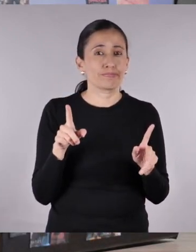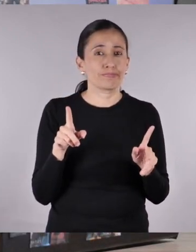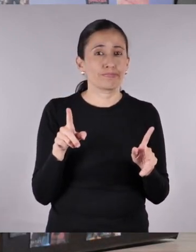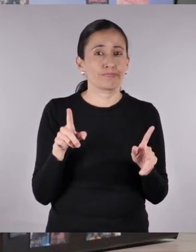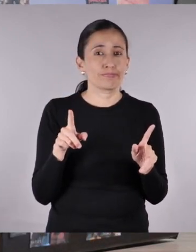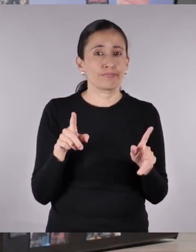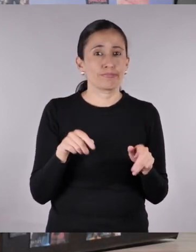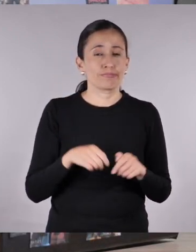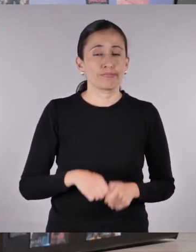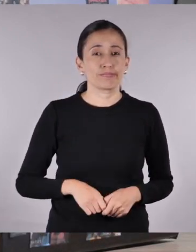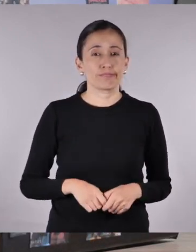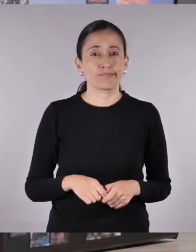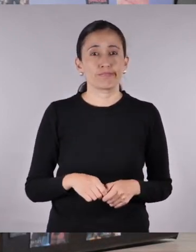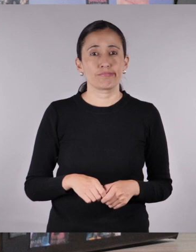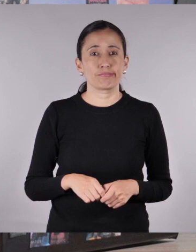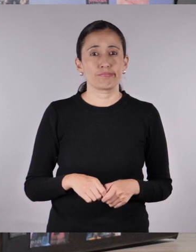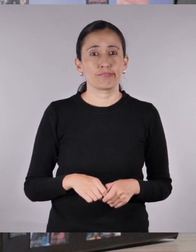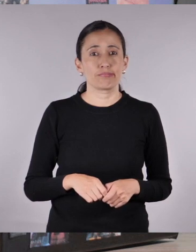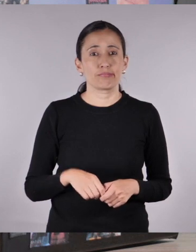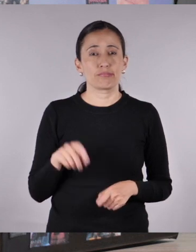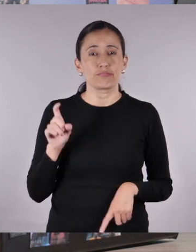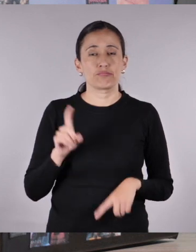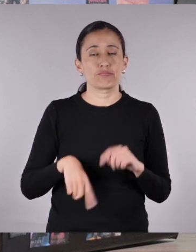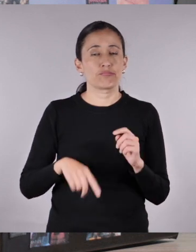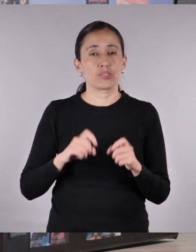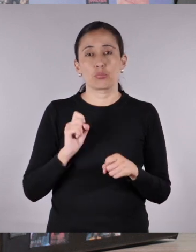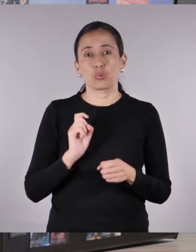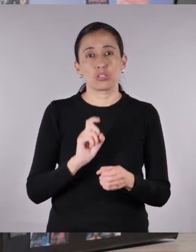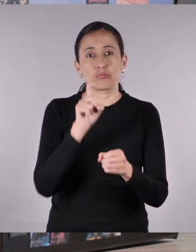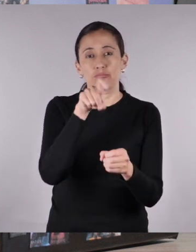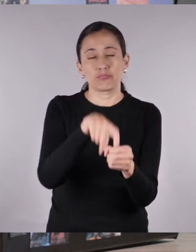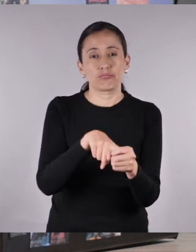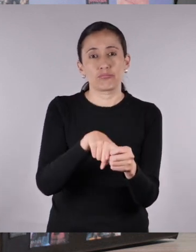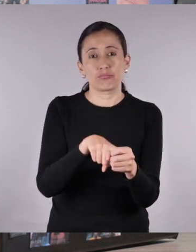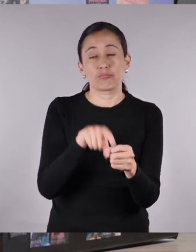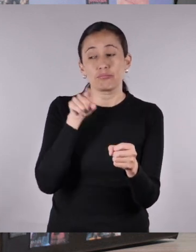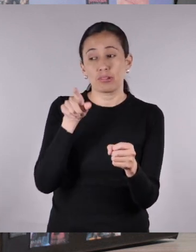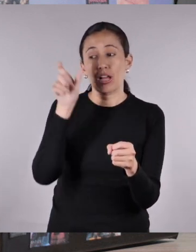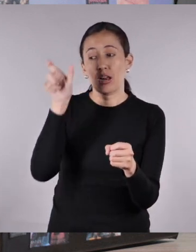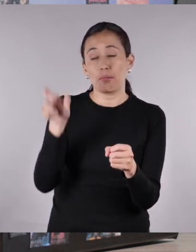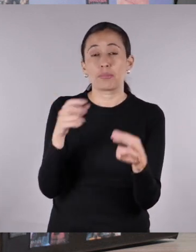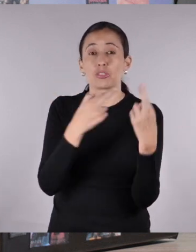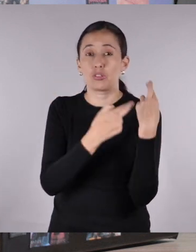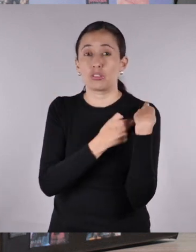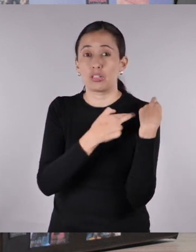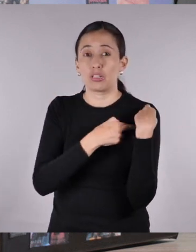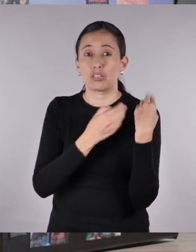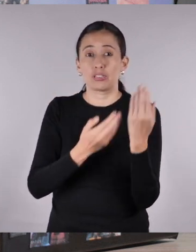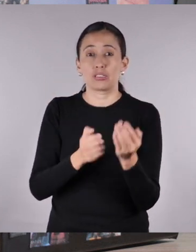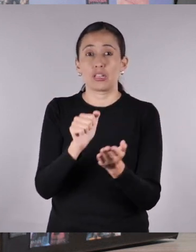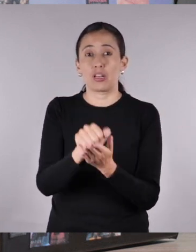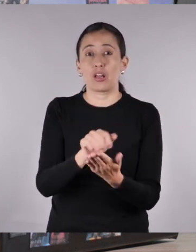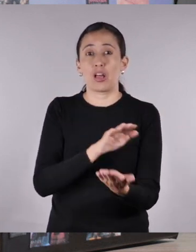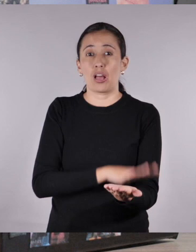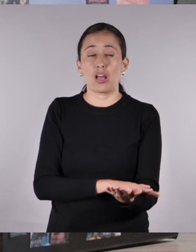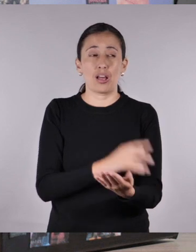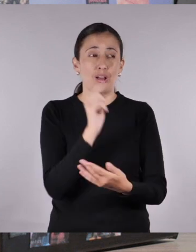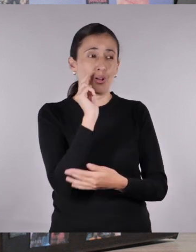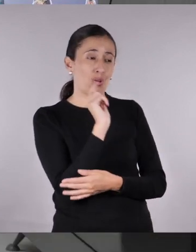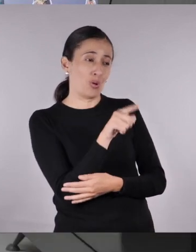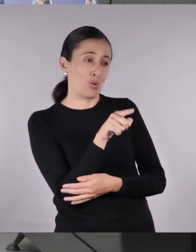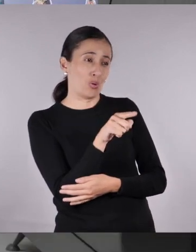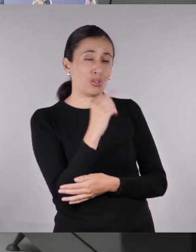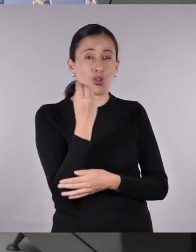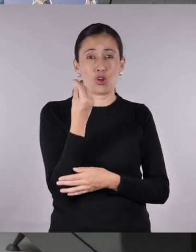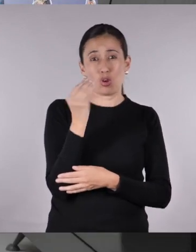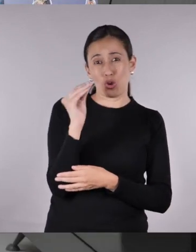Entonces, pero no me dejaron inscribirme. La señora que estaba recibiendo los proyectos me miró y me